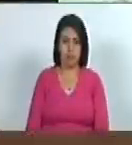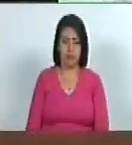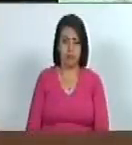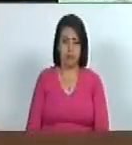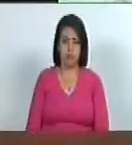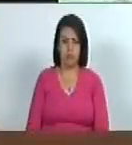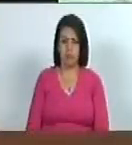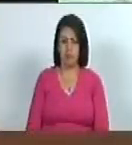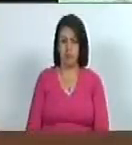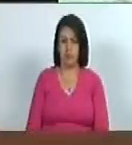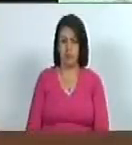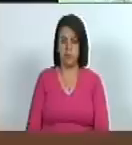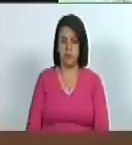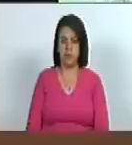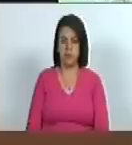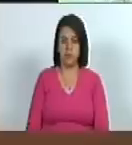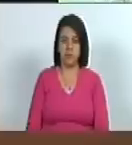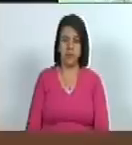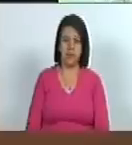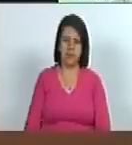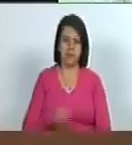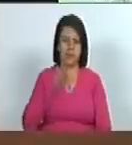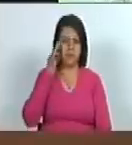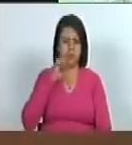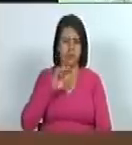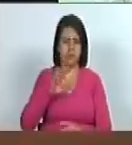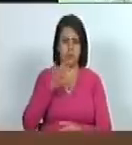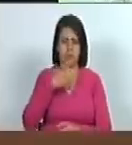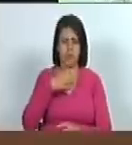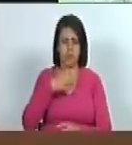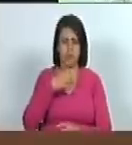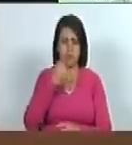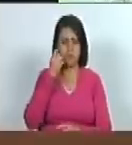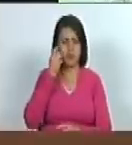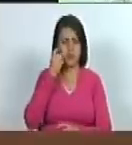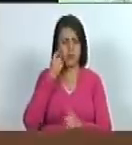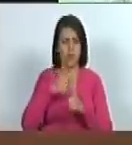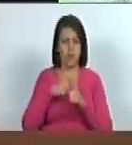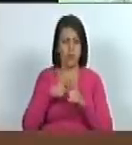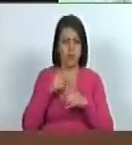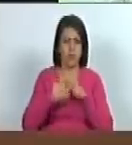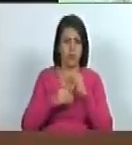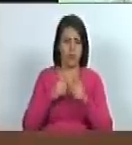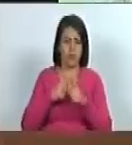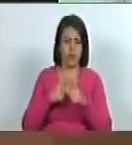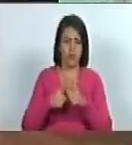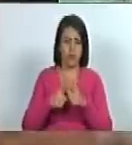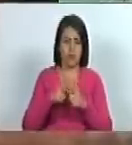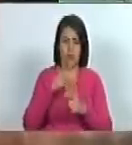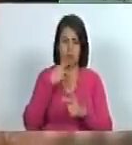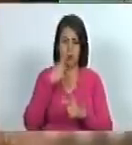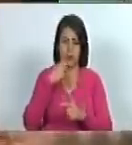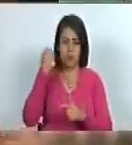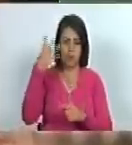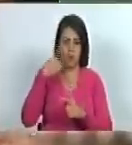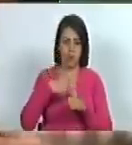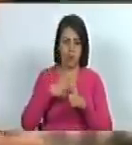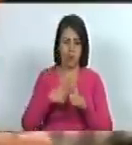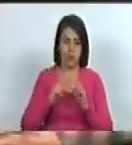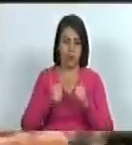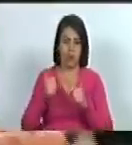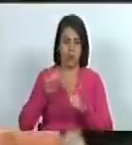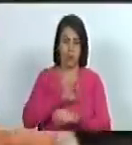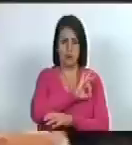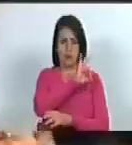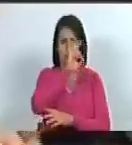amarillo de su mango azul de su litoral con rojo de sol poniente